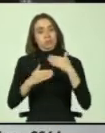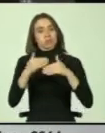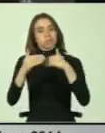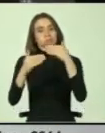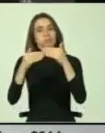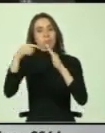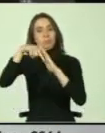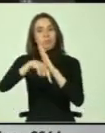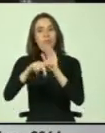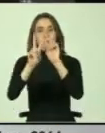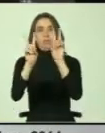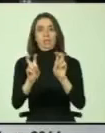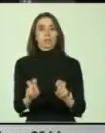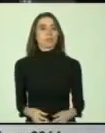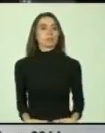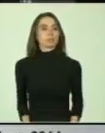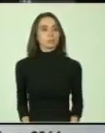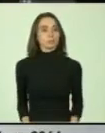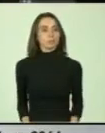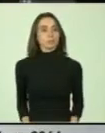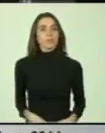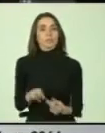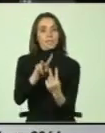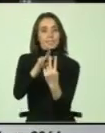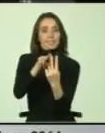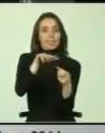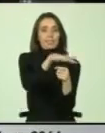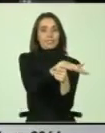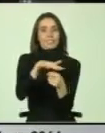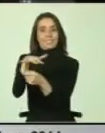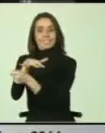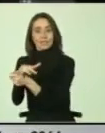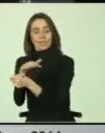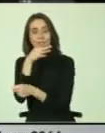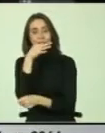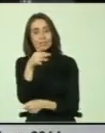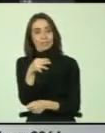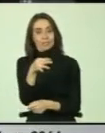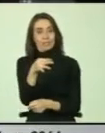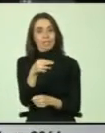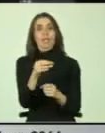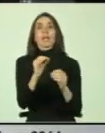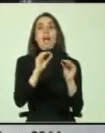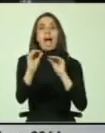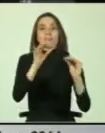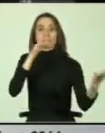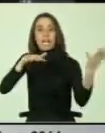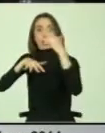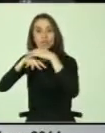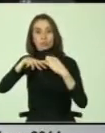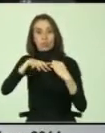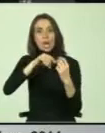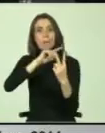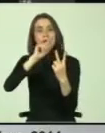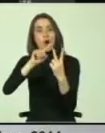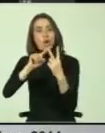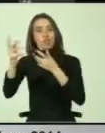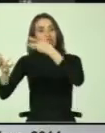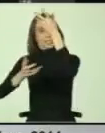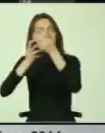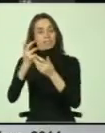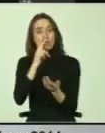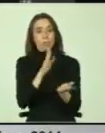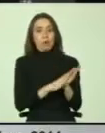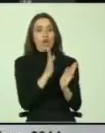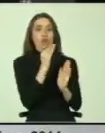poco más en el tema. En ambas situaciones, tanto alerta de tsunami como incendio, se ha constatado que